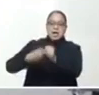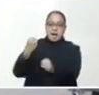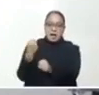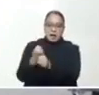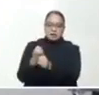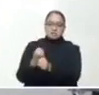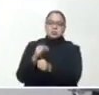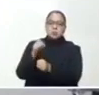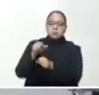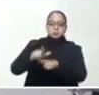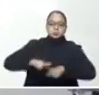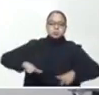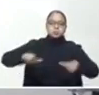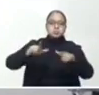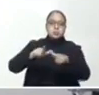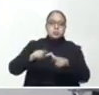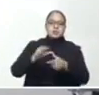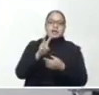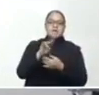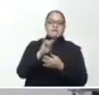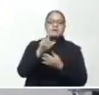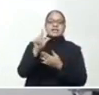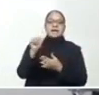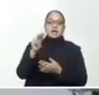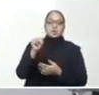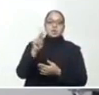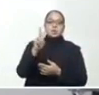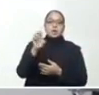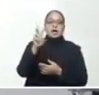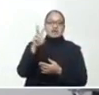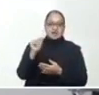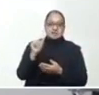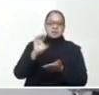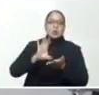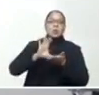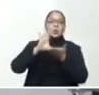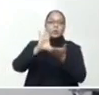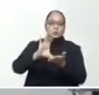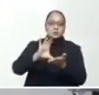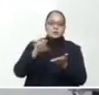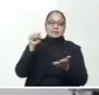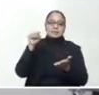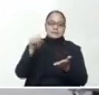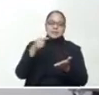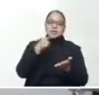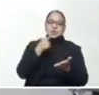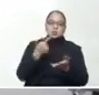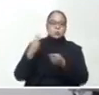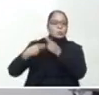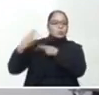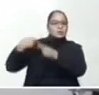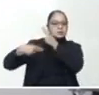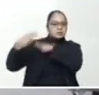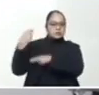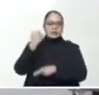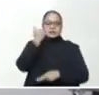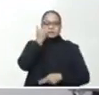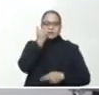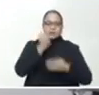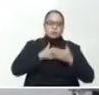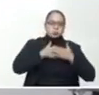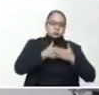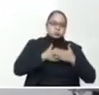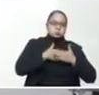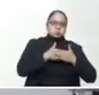procedente de la ciudad de Villanueva, departamento de Cortés, con un historial clínico de hipertensión arterial y